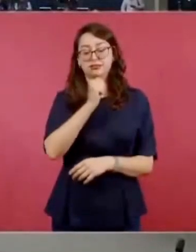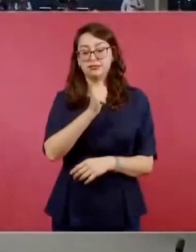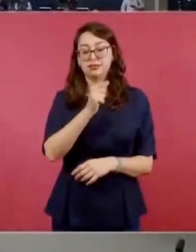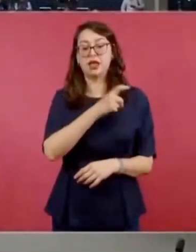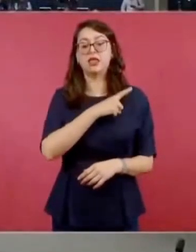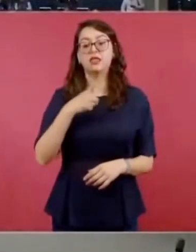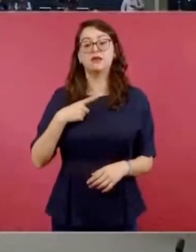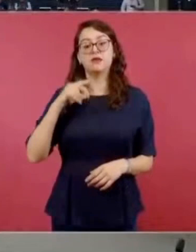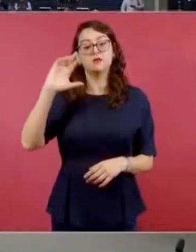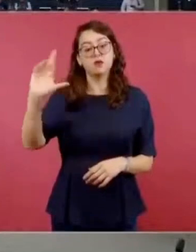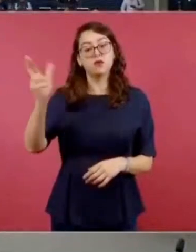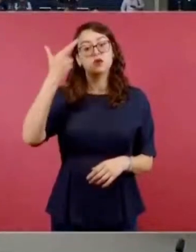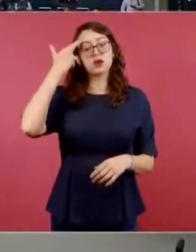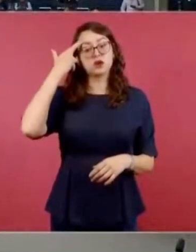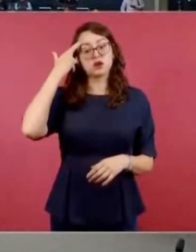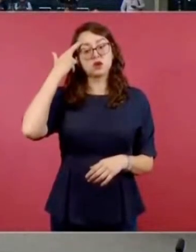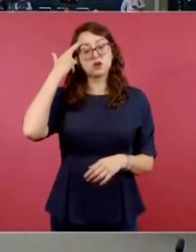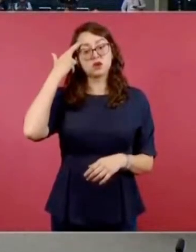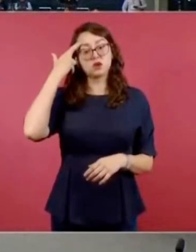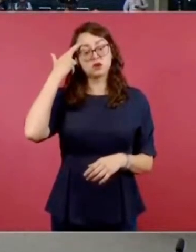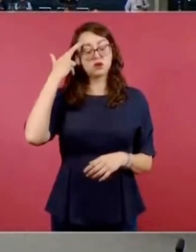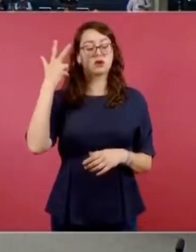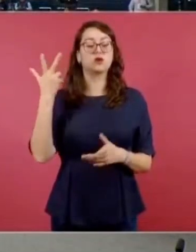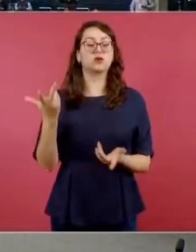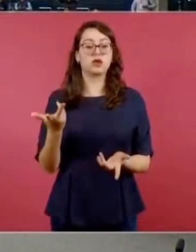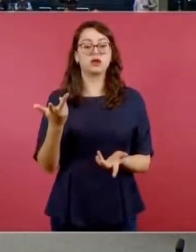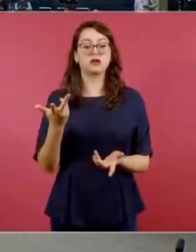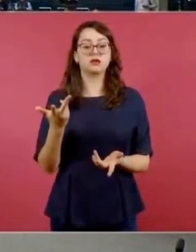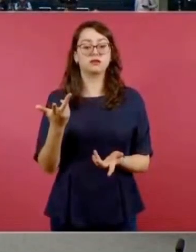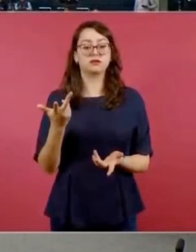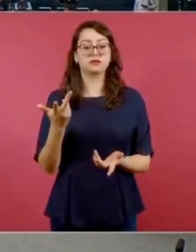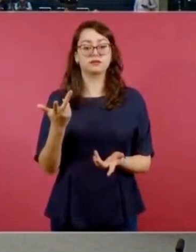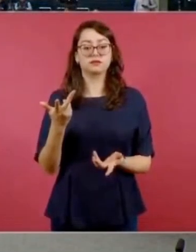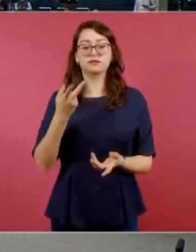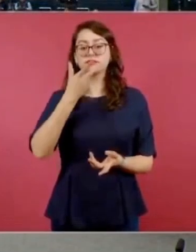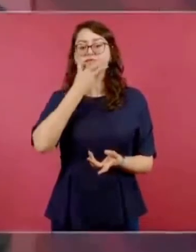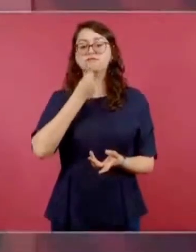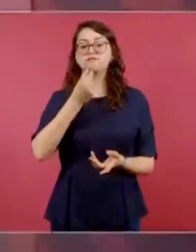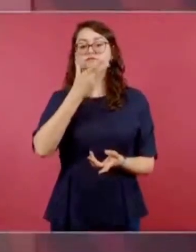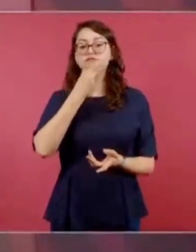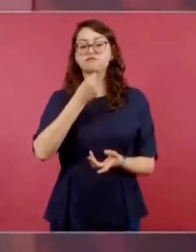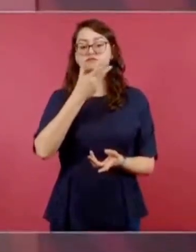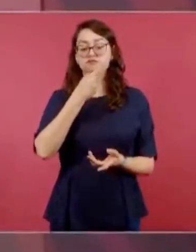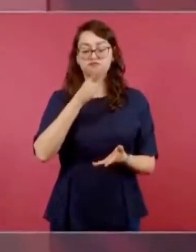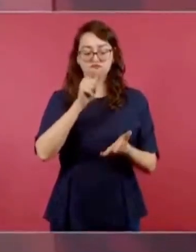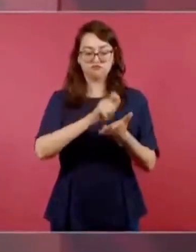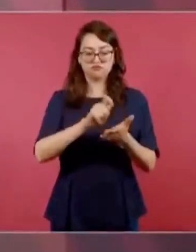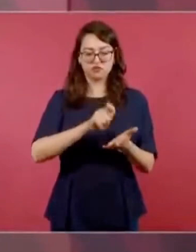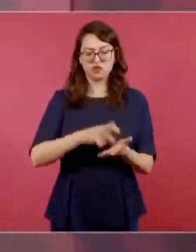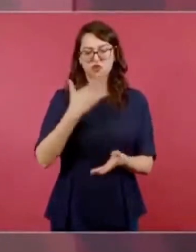recordar lo que sostiene el gran escritor Hemingway